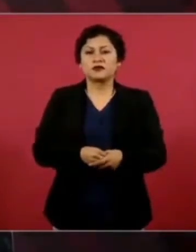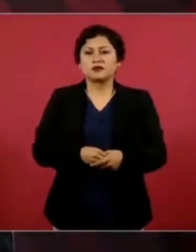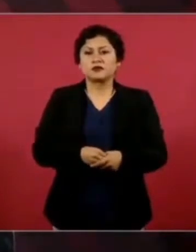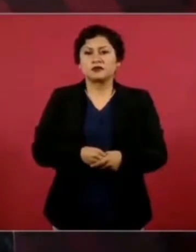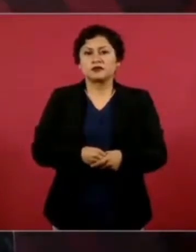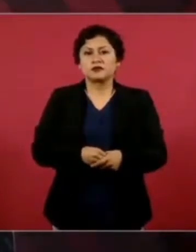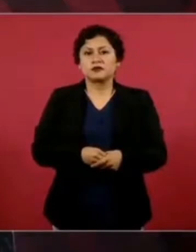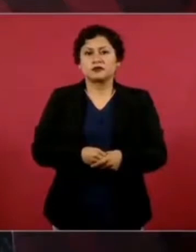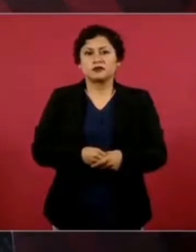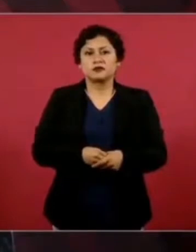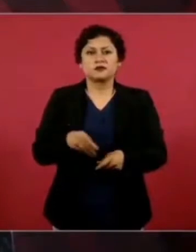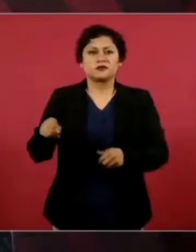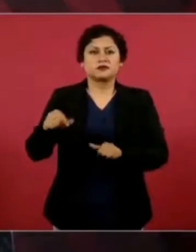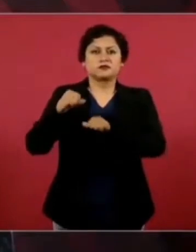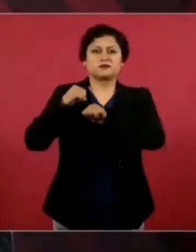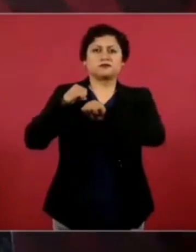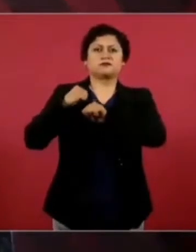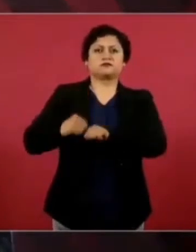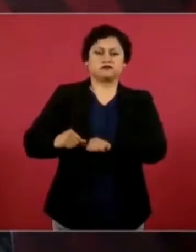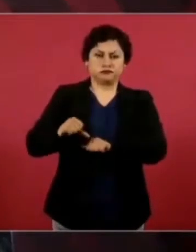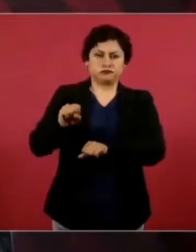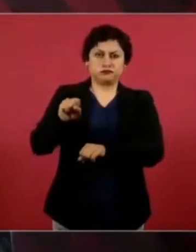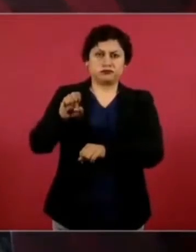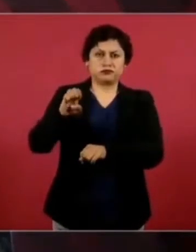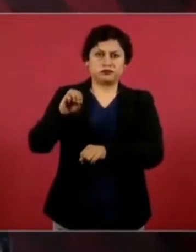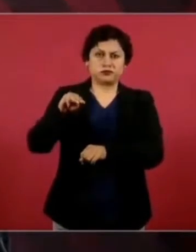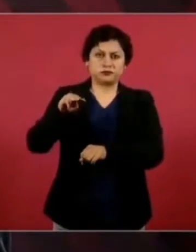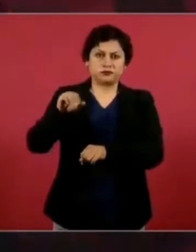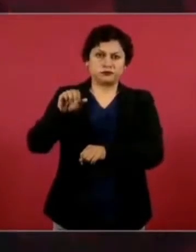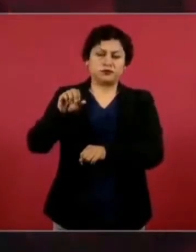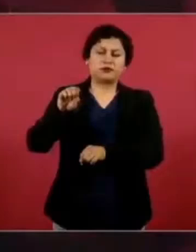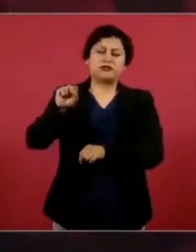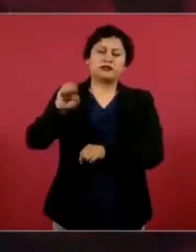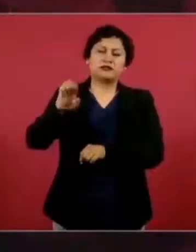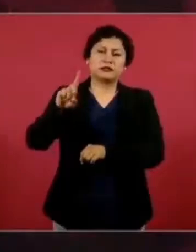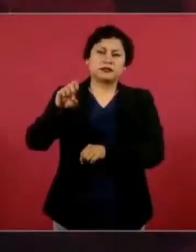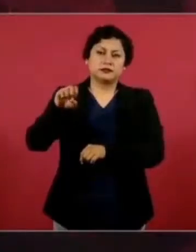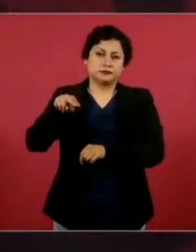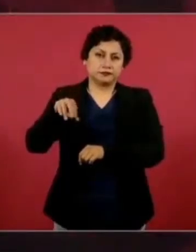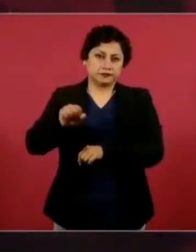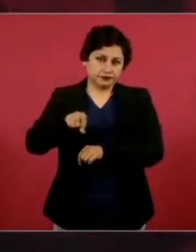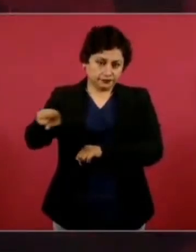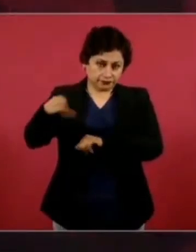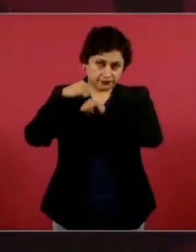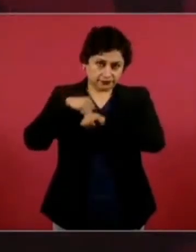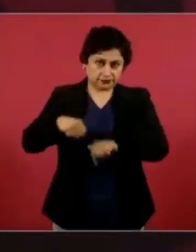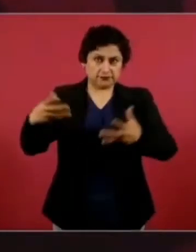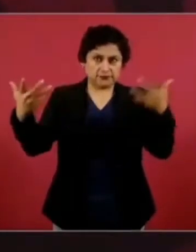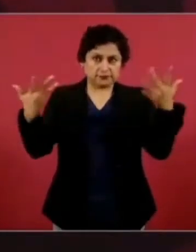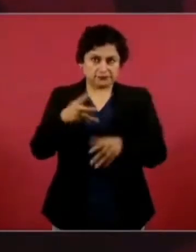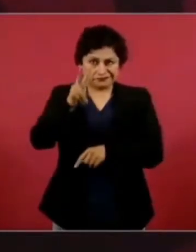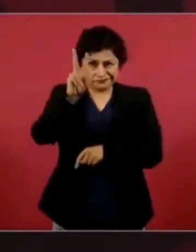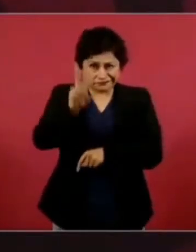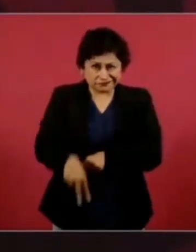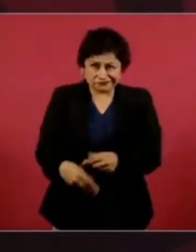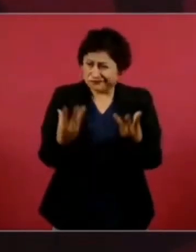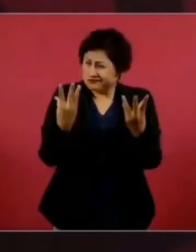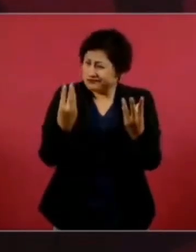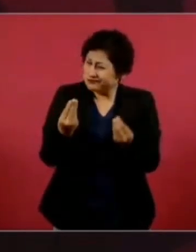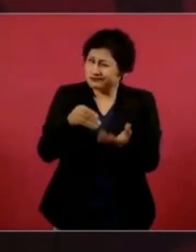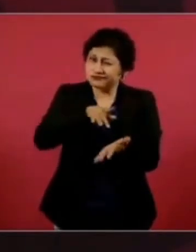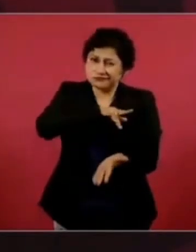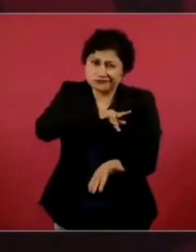la Secretaría de la Defensa, muchísimo. Y nos hemos encargado